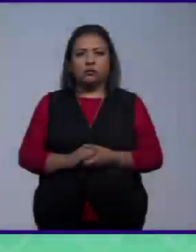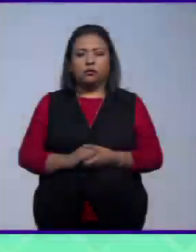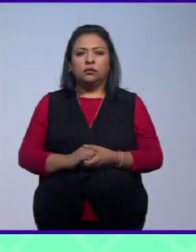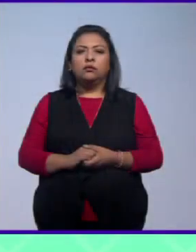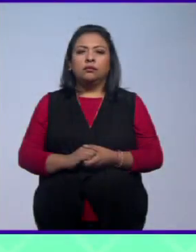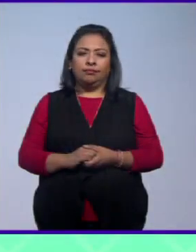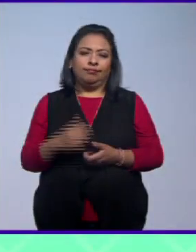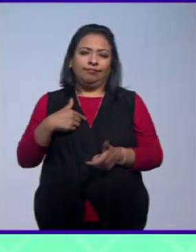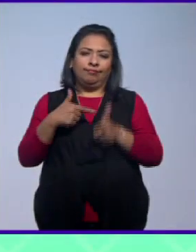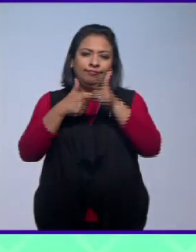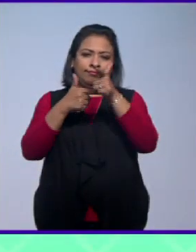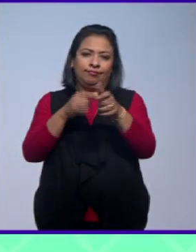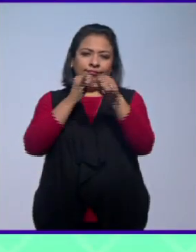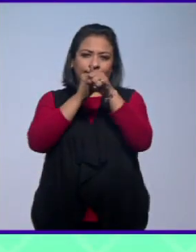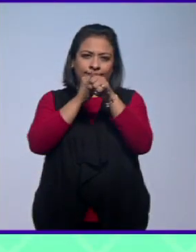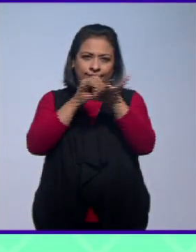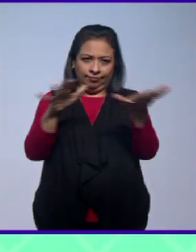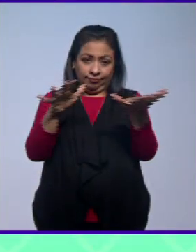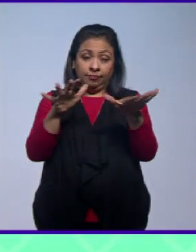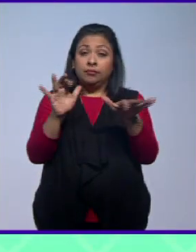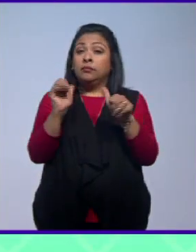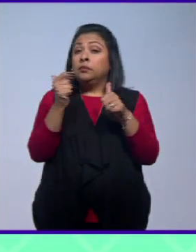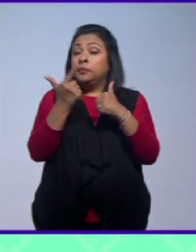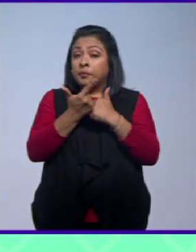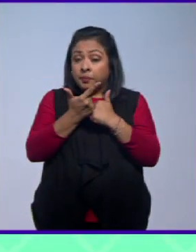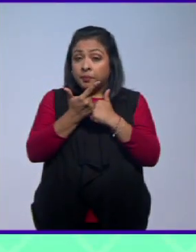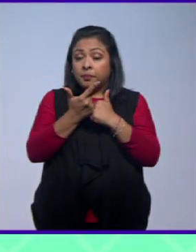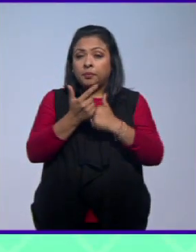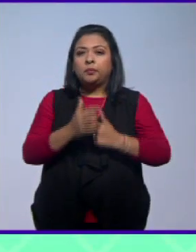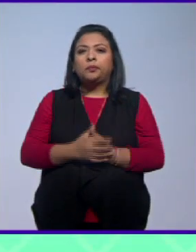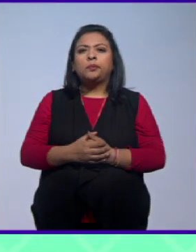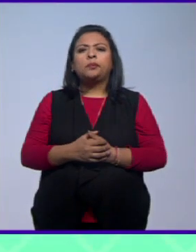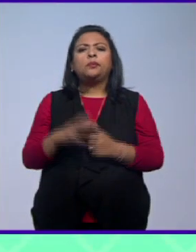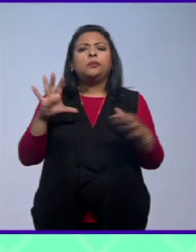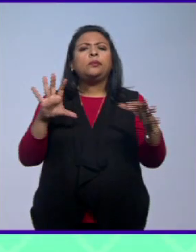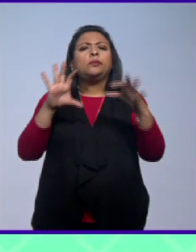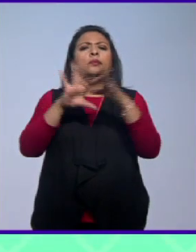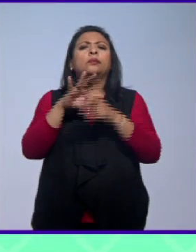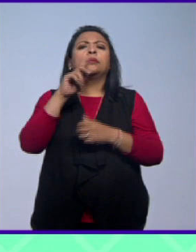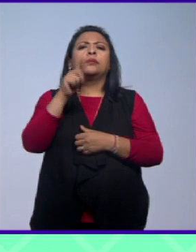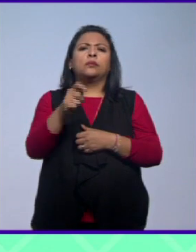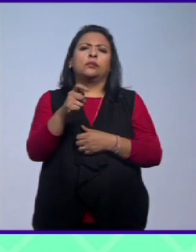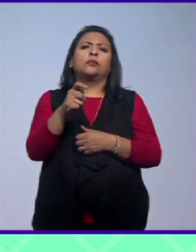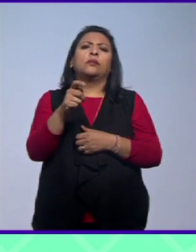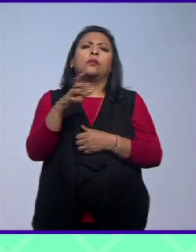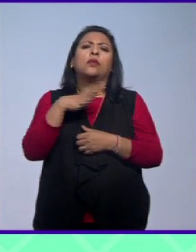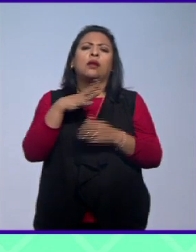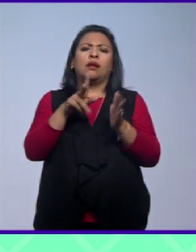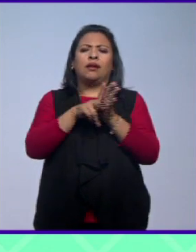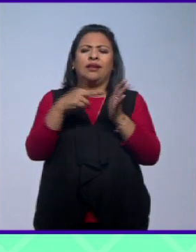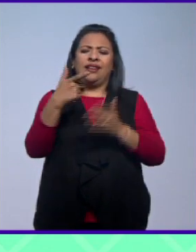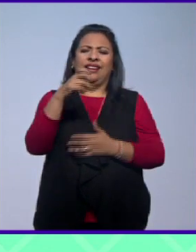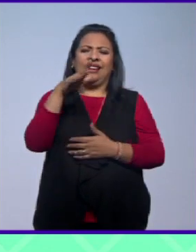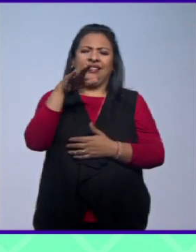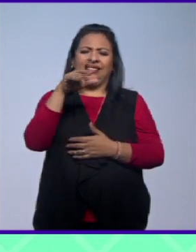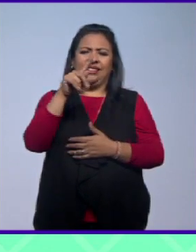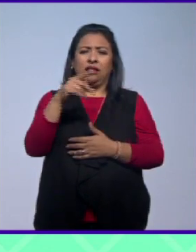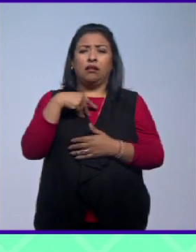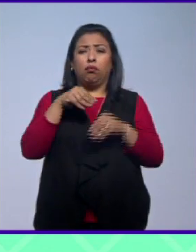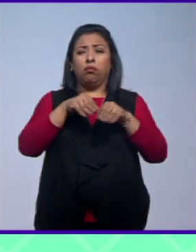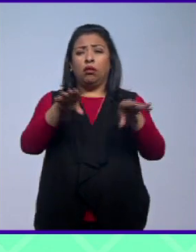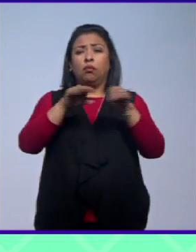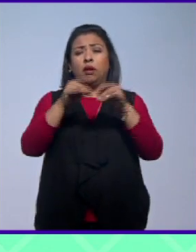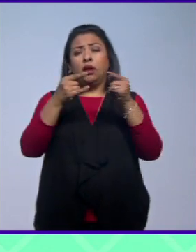Bueno, pues continuemos con información y algo que tiene que ver con las más populares gacetas y historietas publicadas en